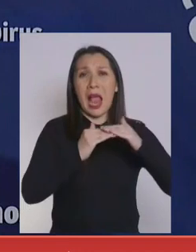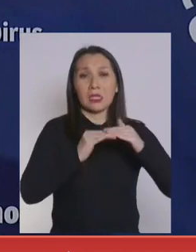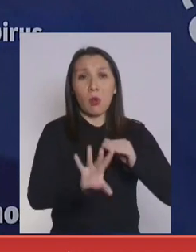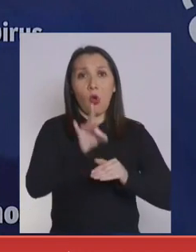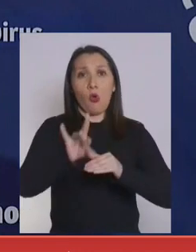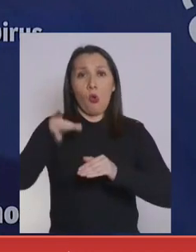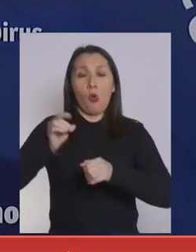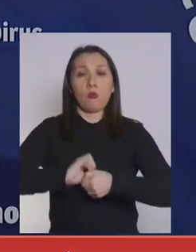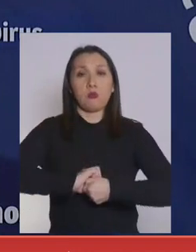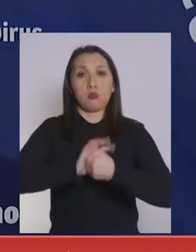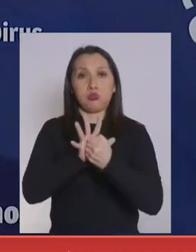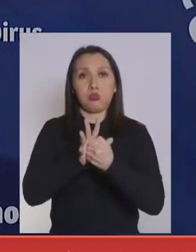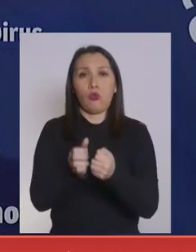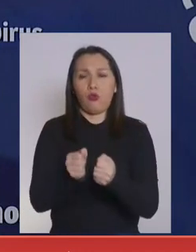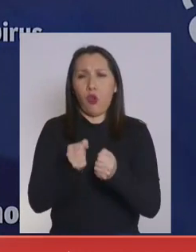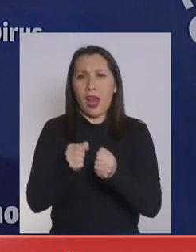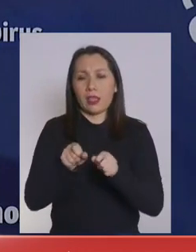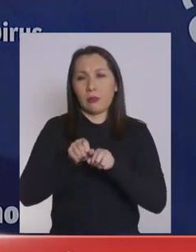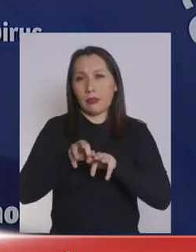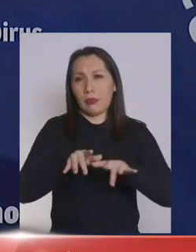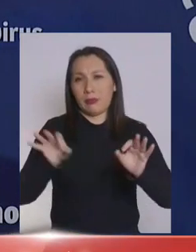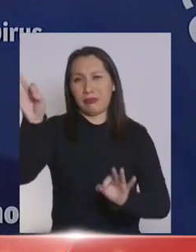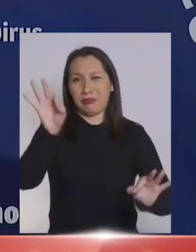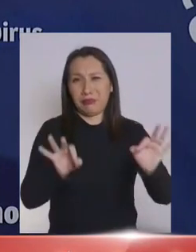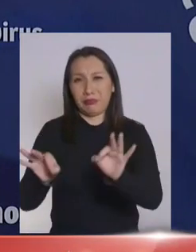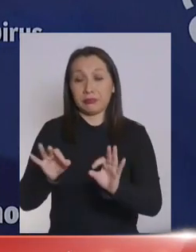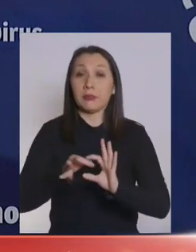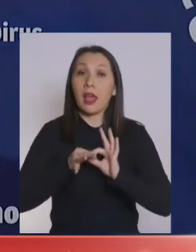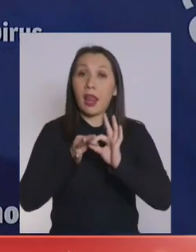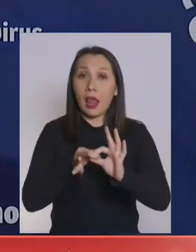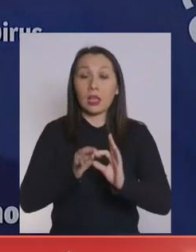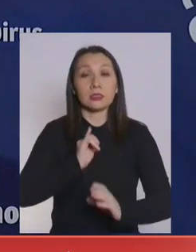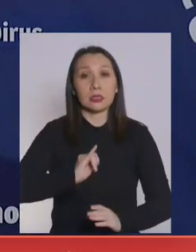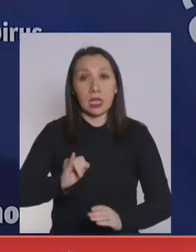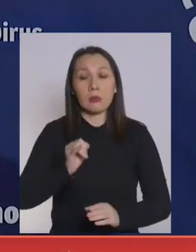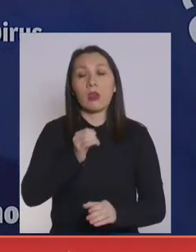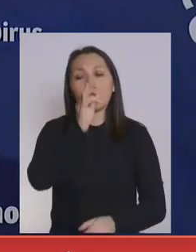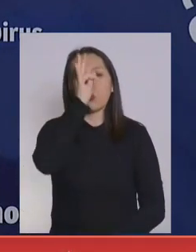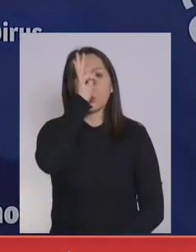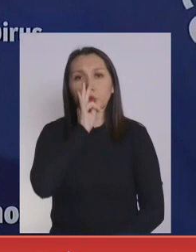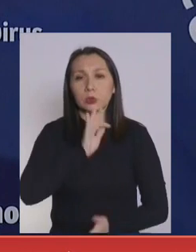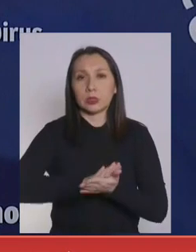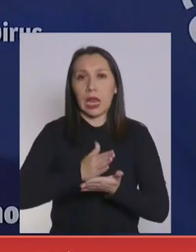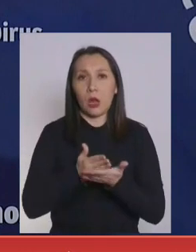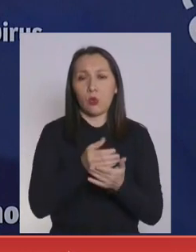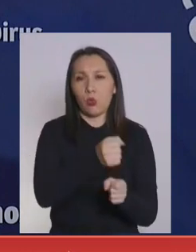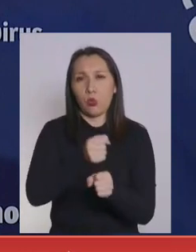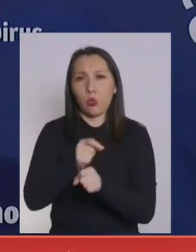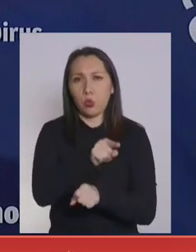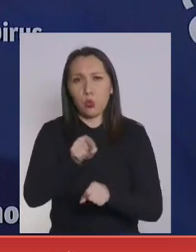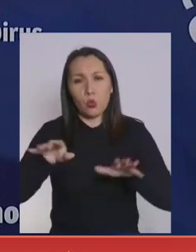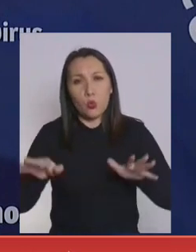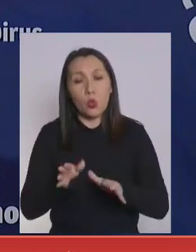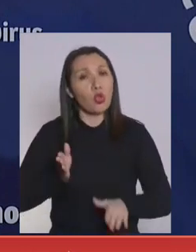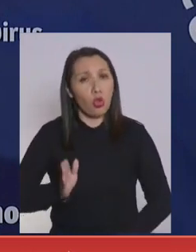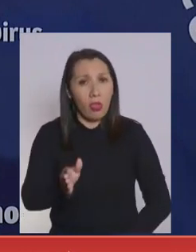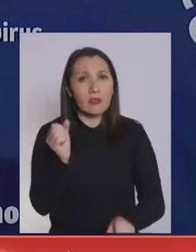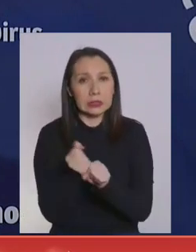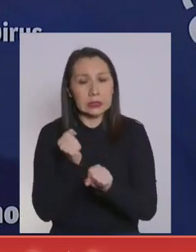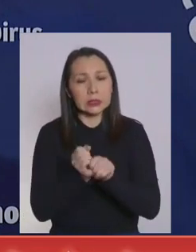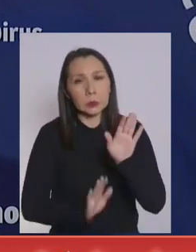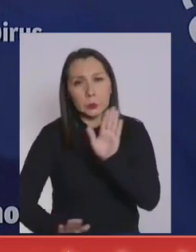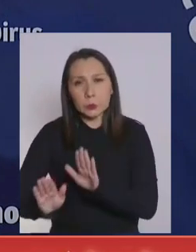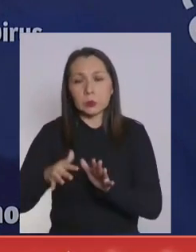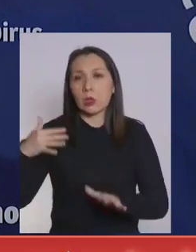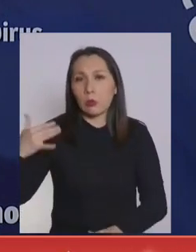de la expresión viral. Quiero agradecer como siempre a los funcionarios de salud que han hecho un esfuerzo y lo siguen haciendo